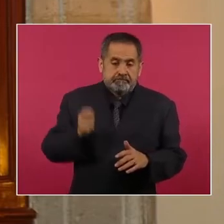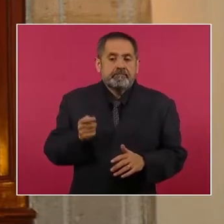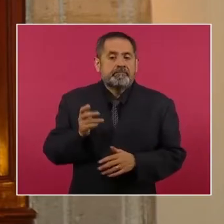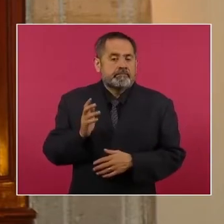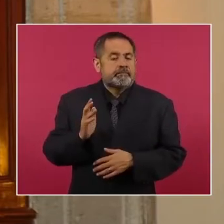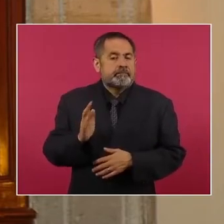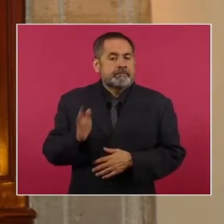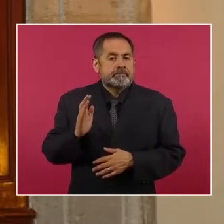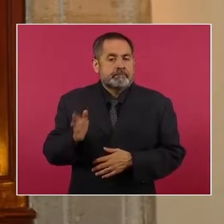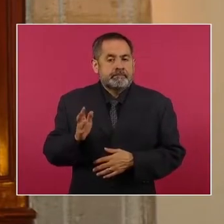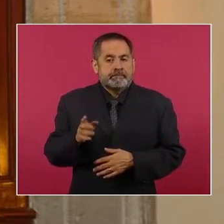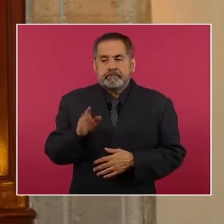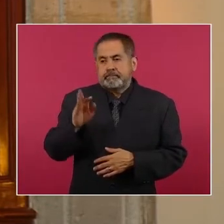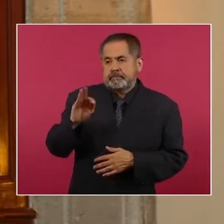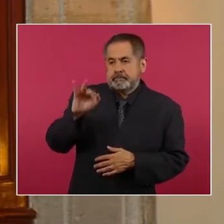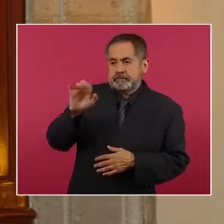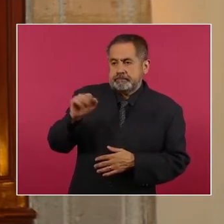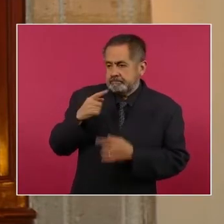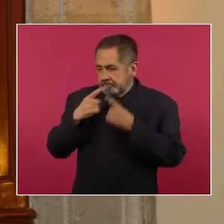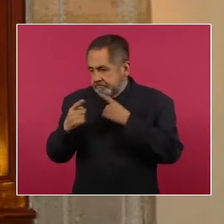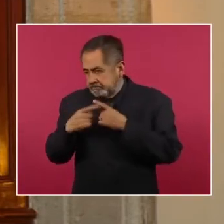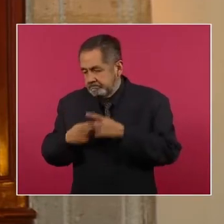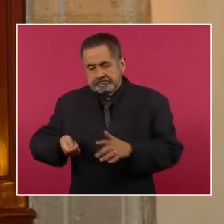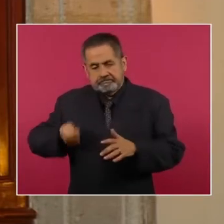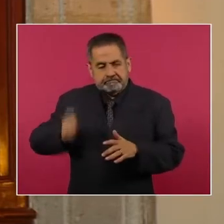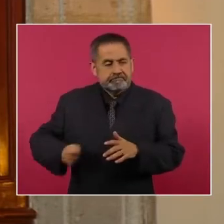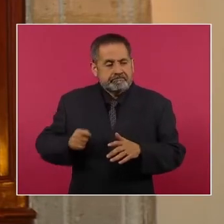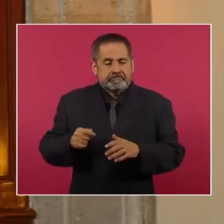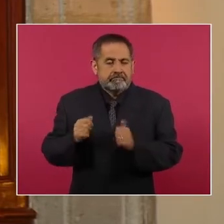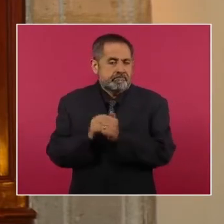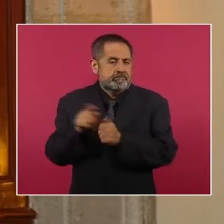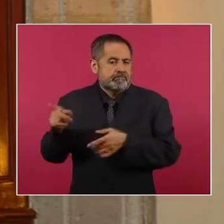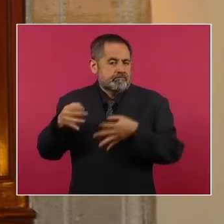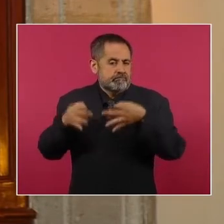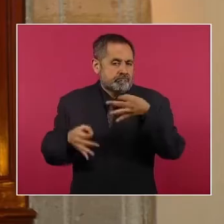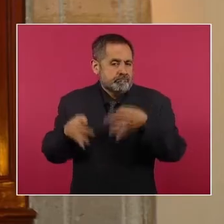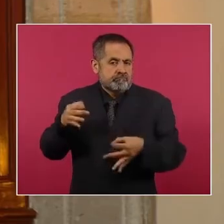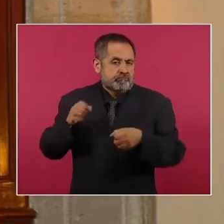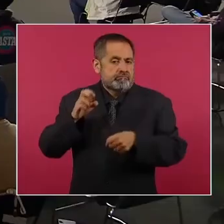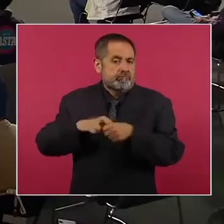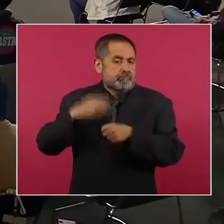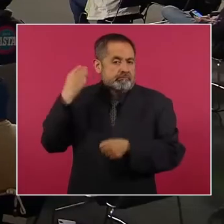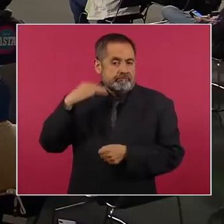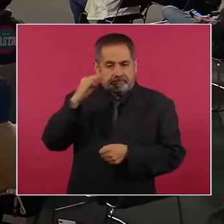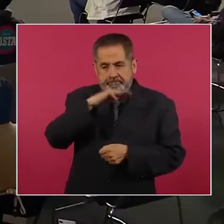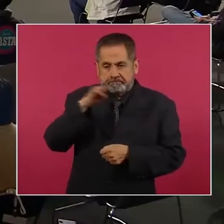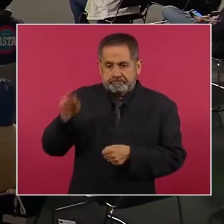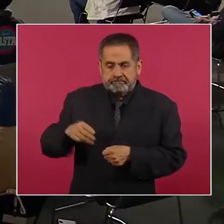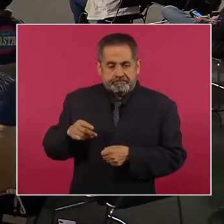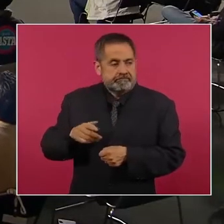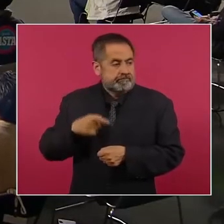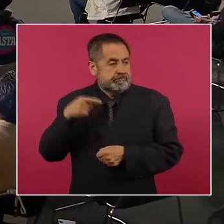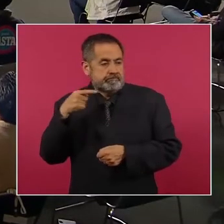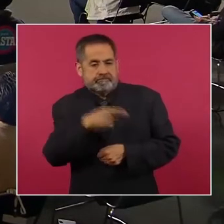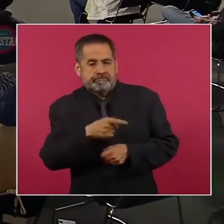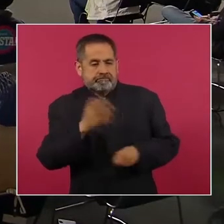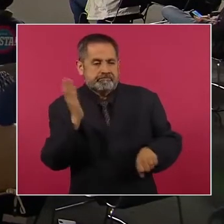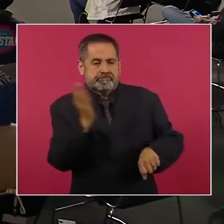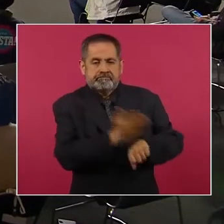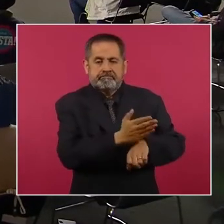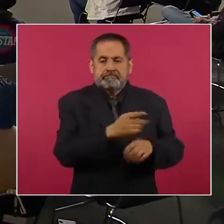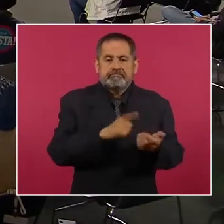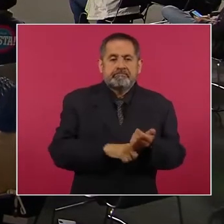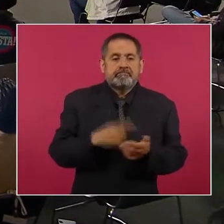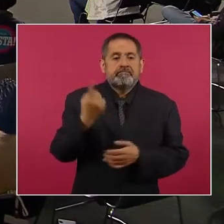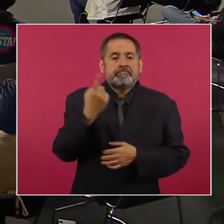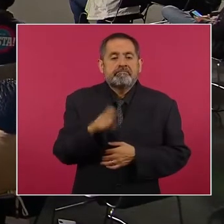la Fiscalía de Michoacán ante el Tribunal Superior de Justicia de la Antidad, un fallo condenatorio de